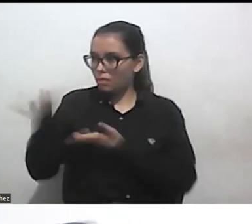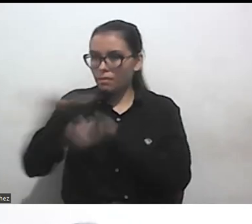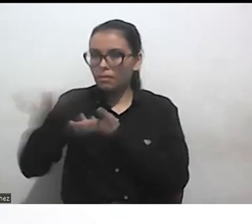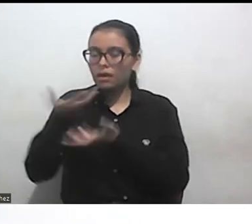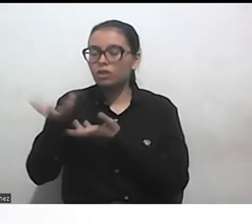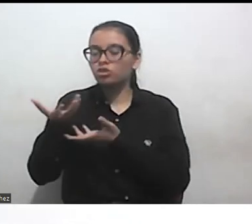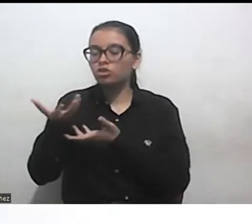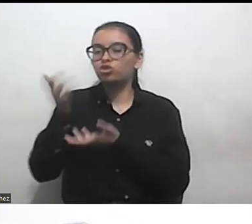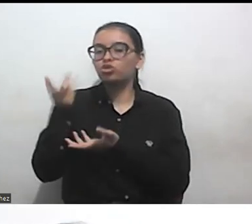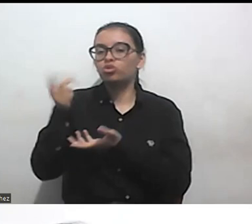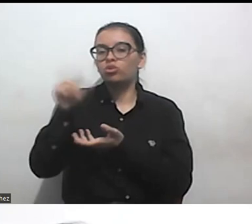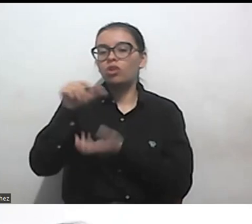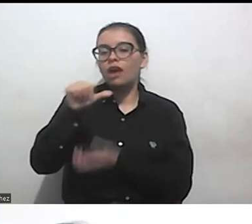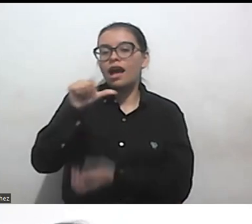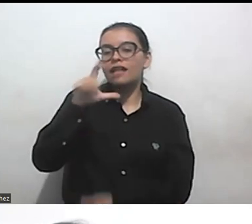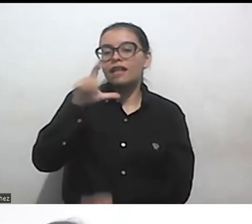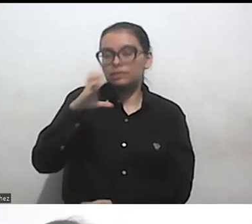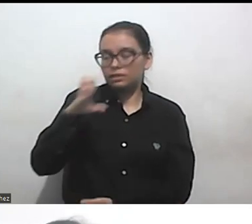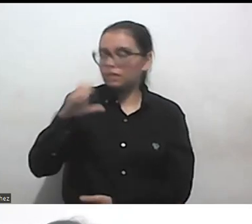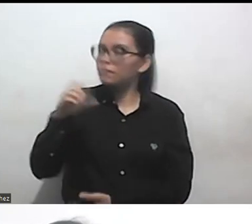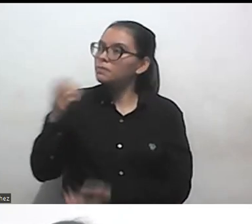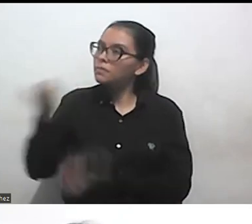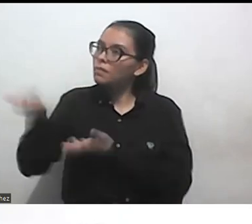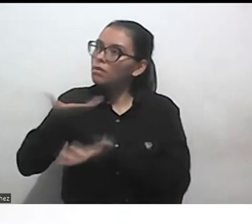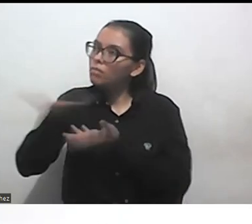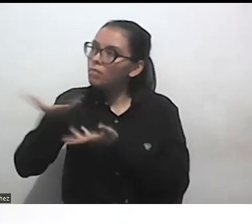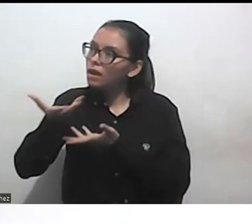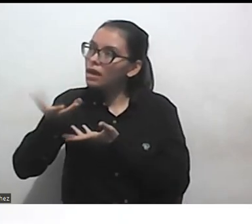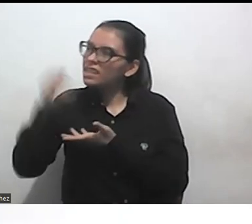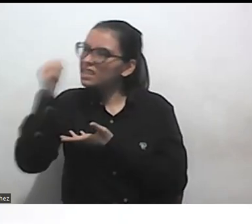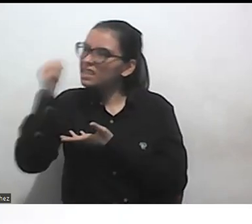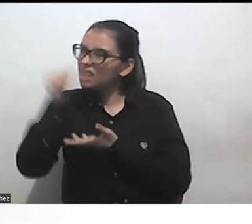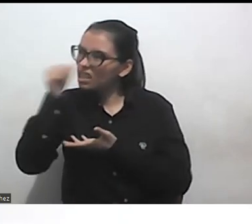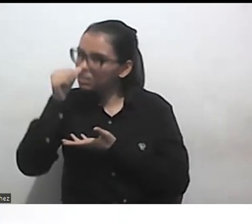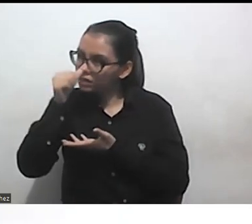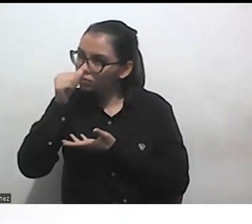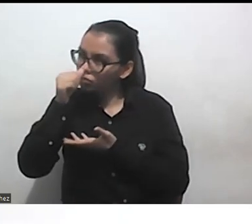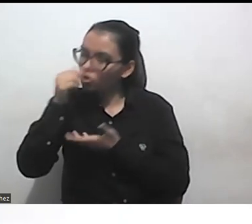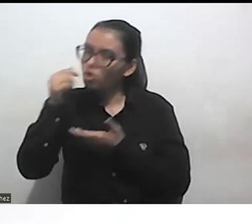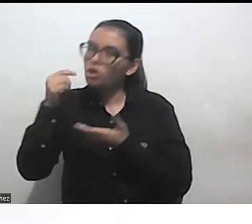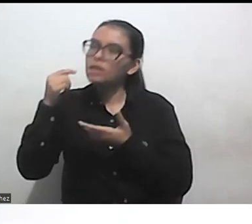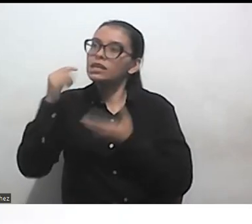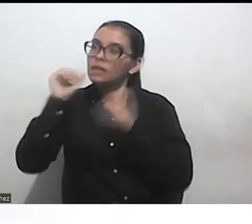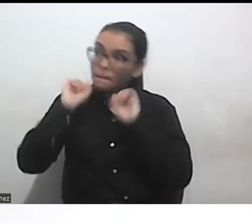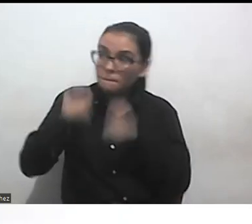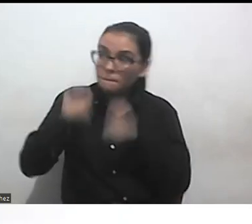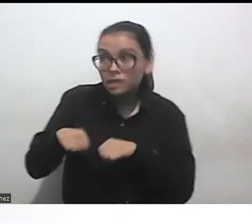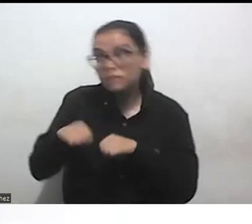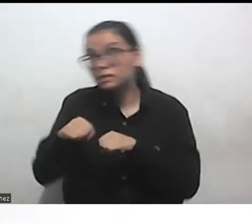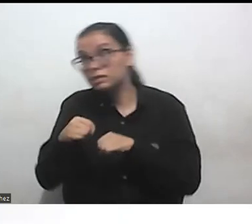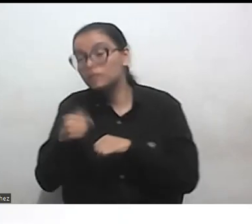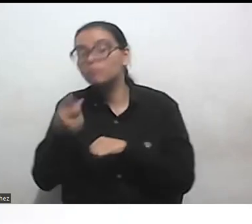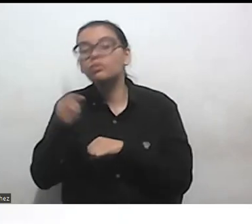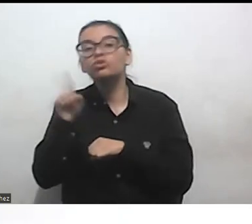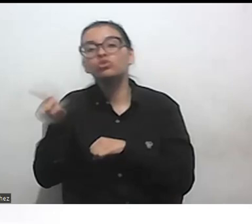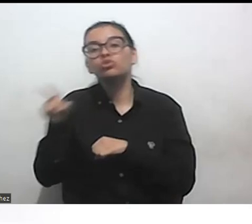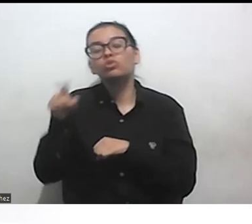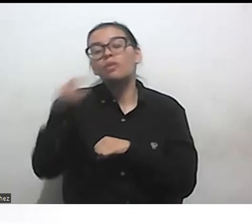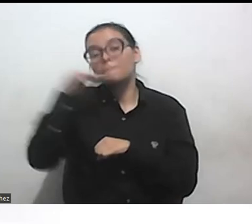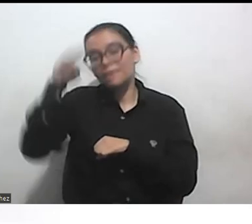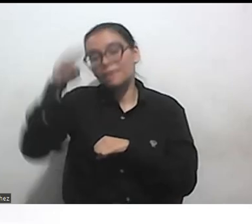racismo y capacitismo y opresión psiquiátrica ella hizo un estudio en el psiquiátrico de Medellín